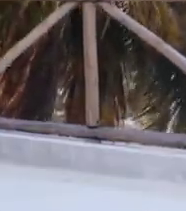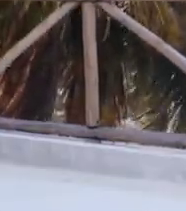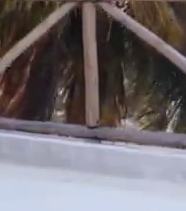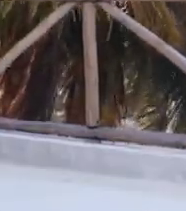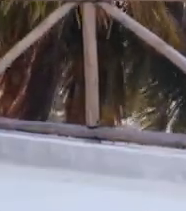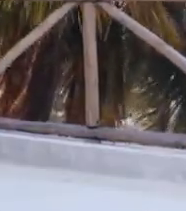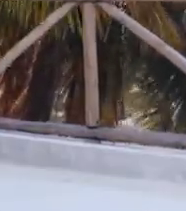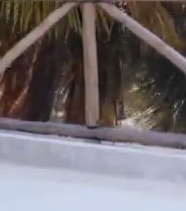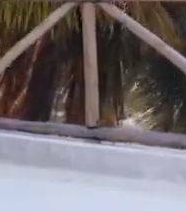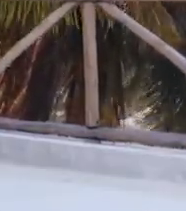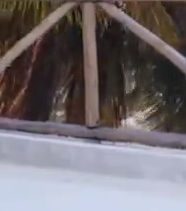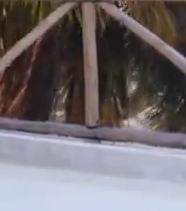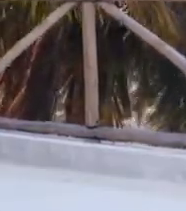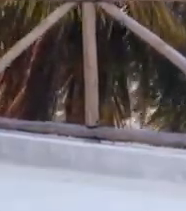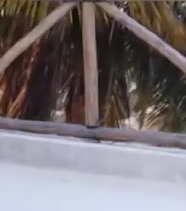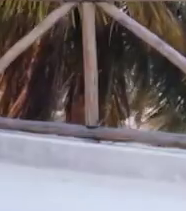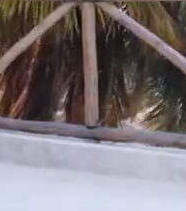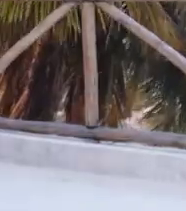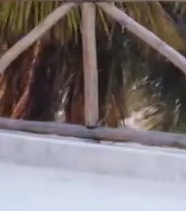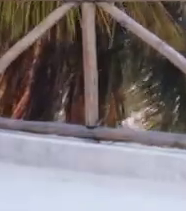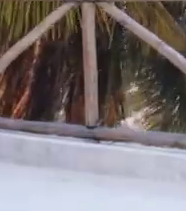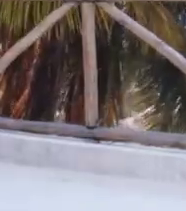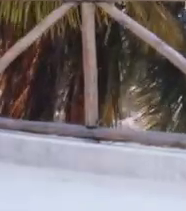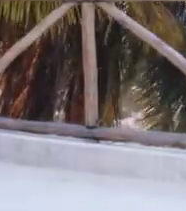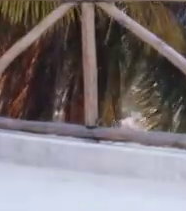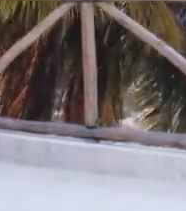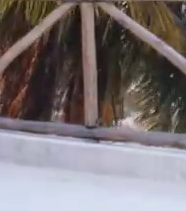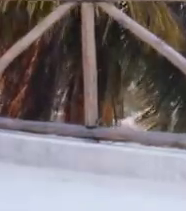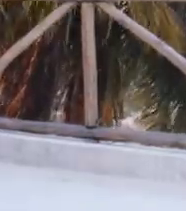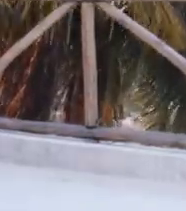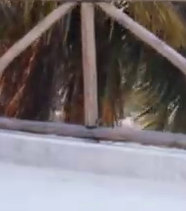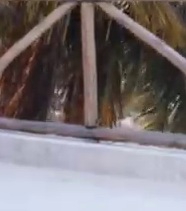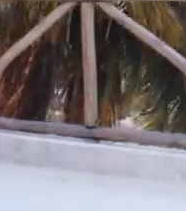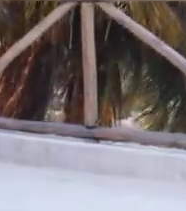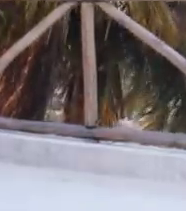ocho. Ahora moviendo la cadera, tenemos un limitado el día de hoy.